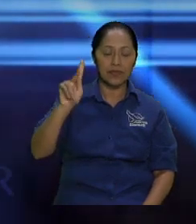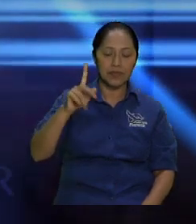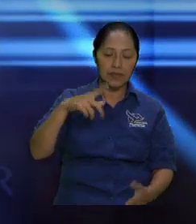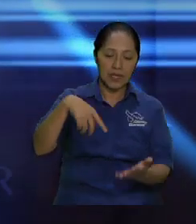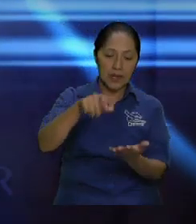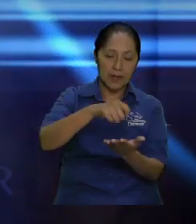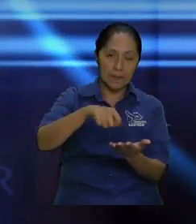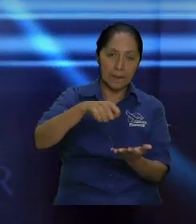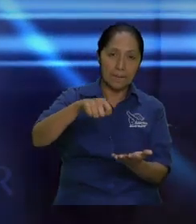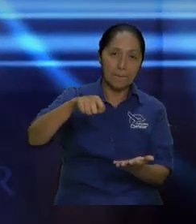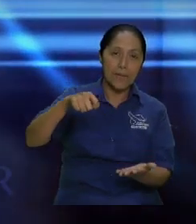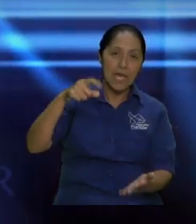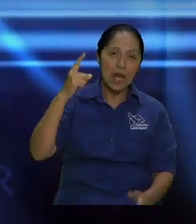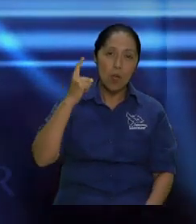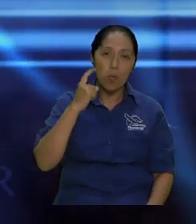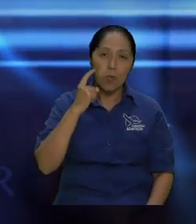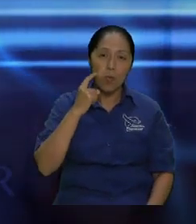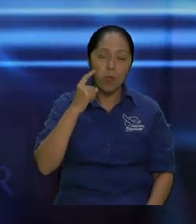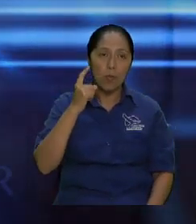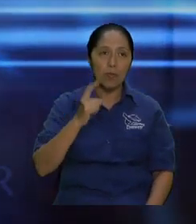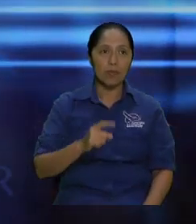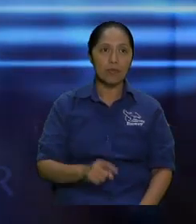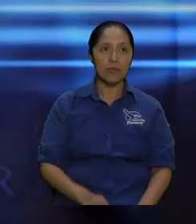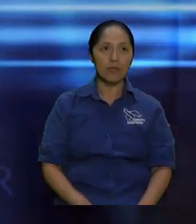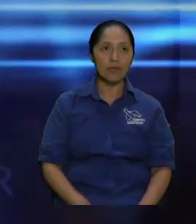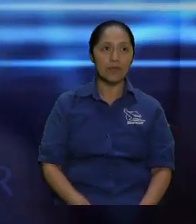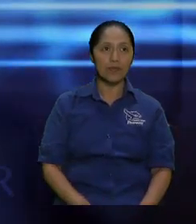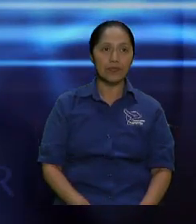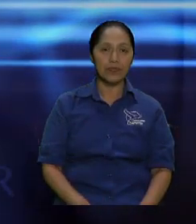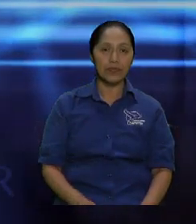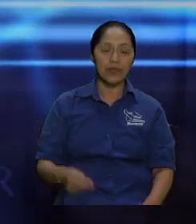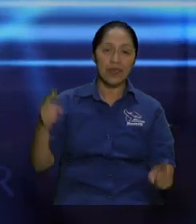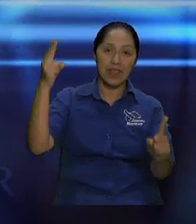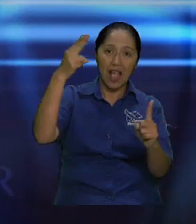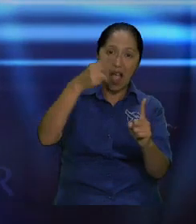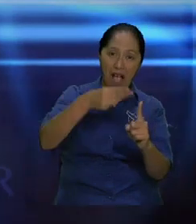concordancia dice 2529 comerá cuajada y miel